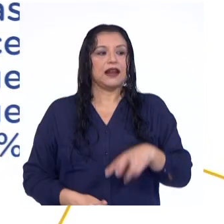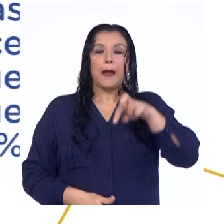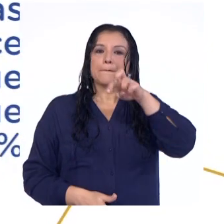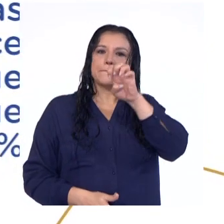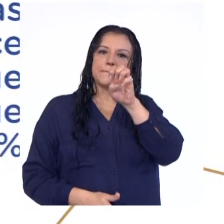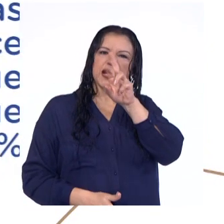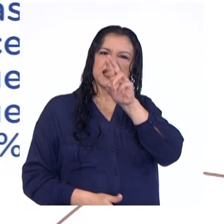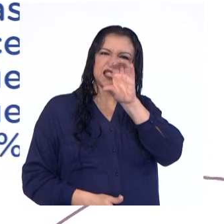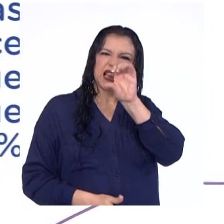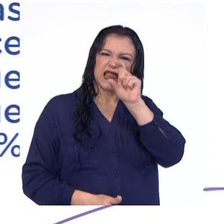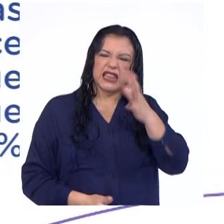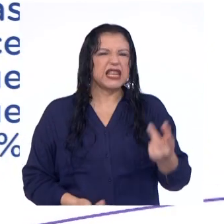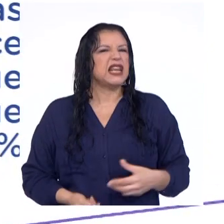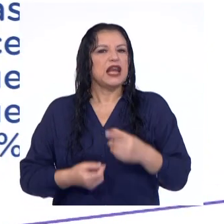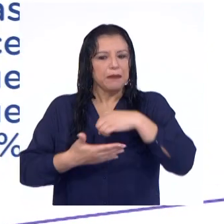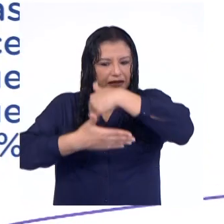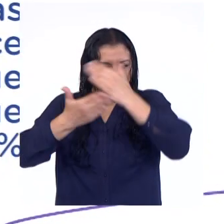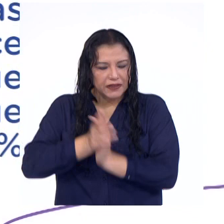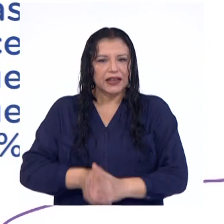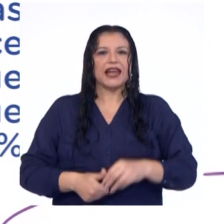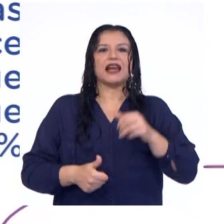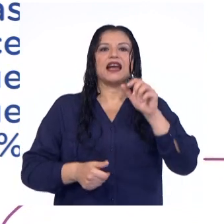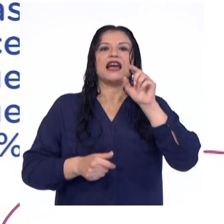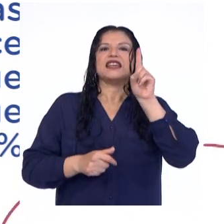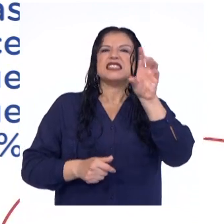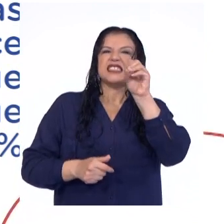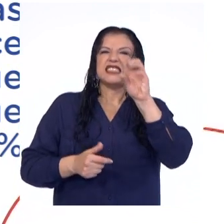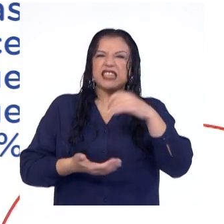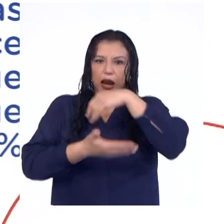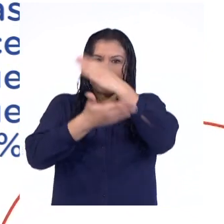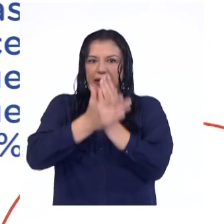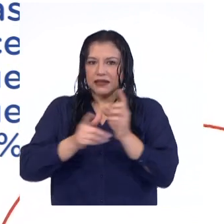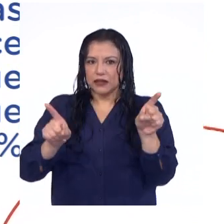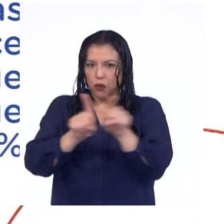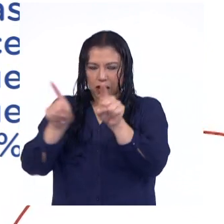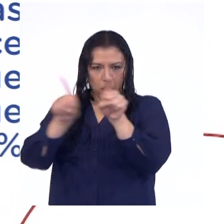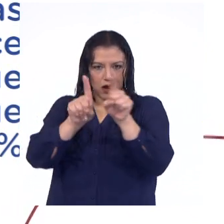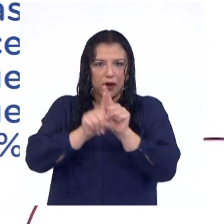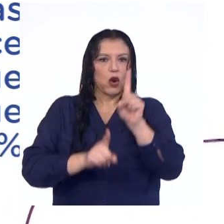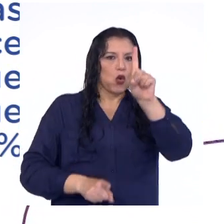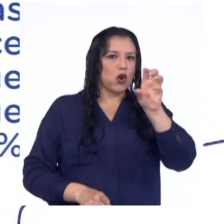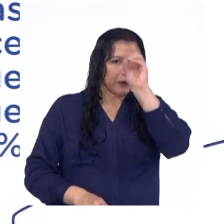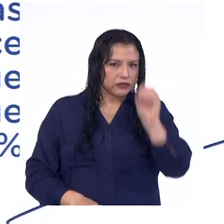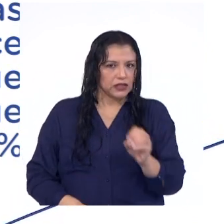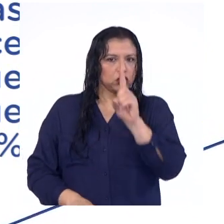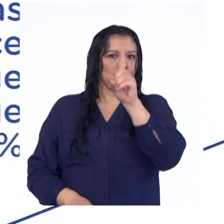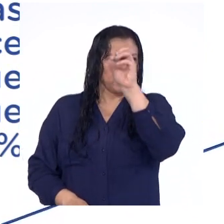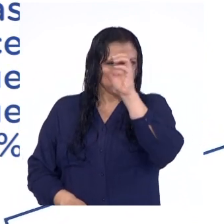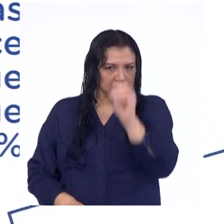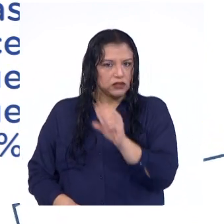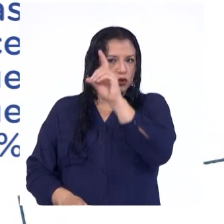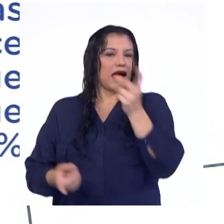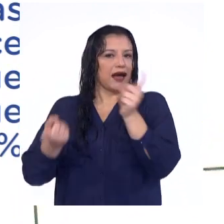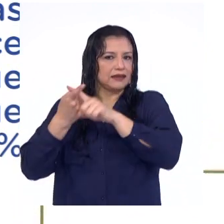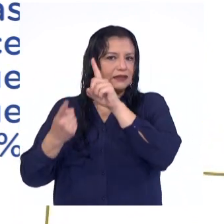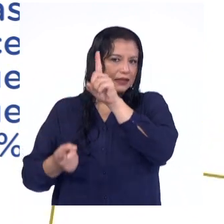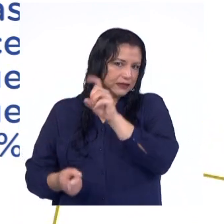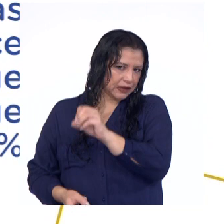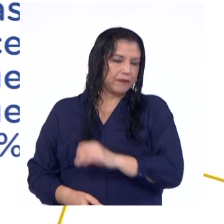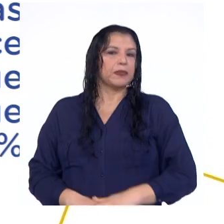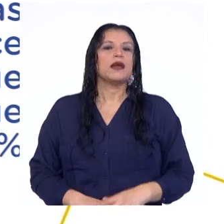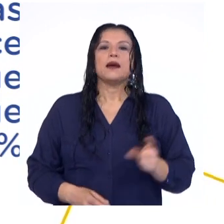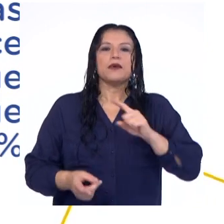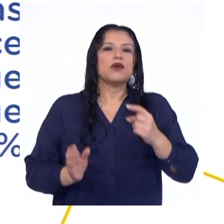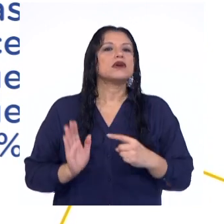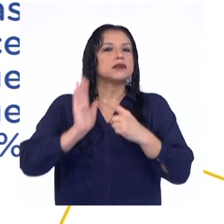percentil divide la distribución en cien partes iguales, cada una de las cuales engloba el 1% de las observaciones, por lo que se establece